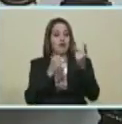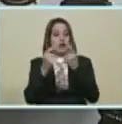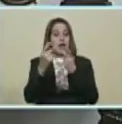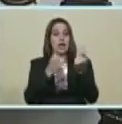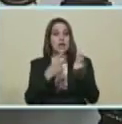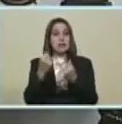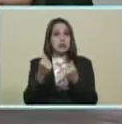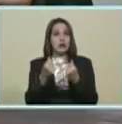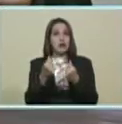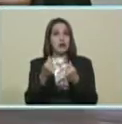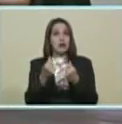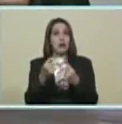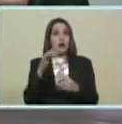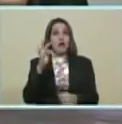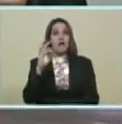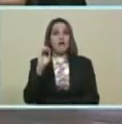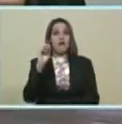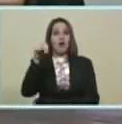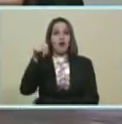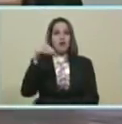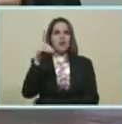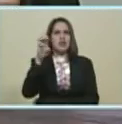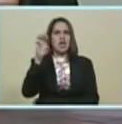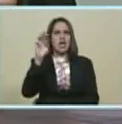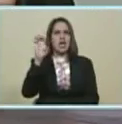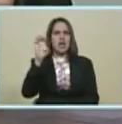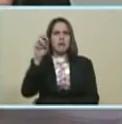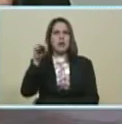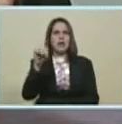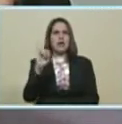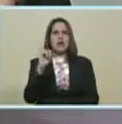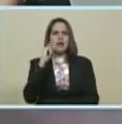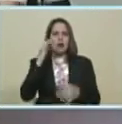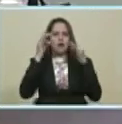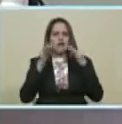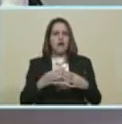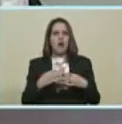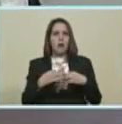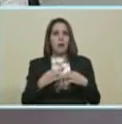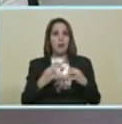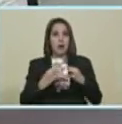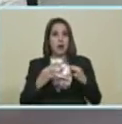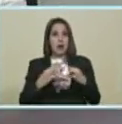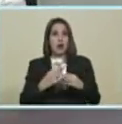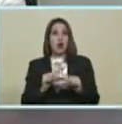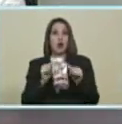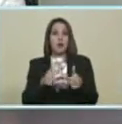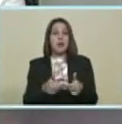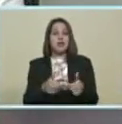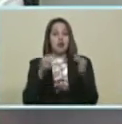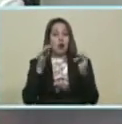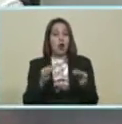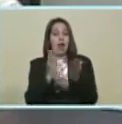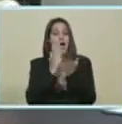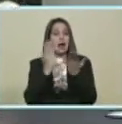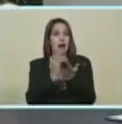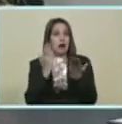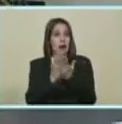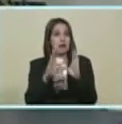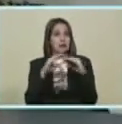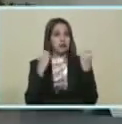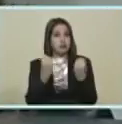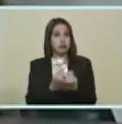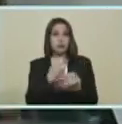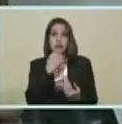El Fondemi Estamos preparando Los uniformes Para el inicio De clase Ya tenemos Casi